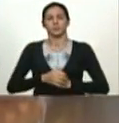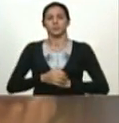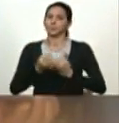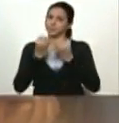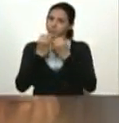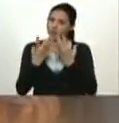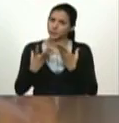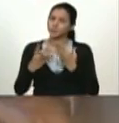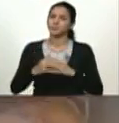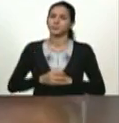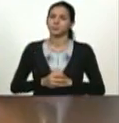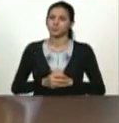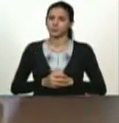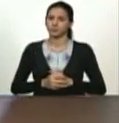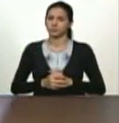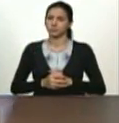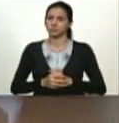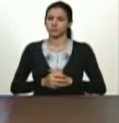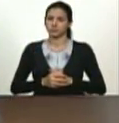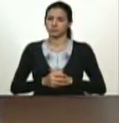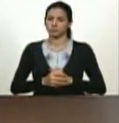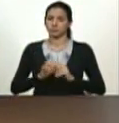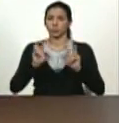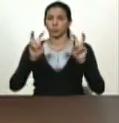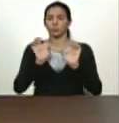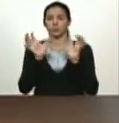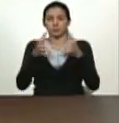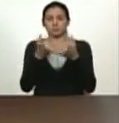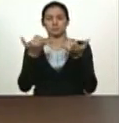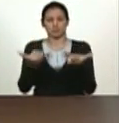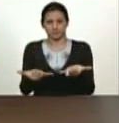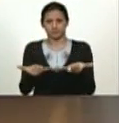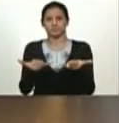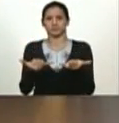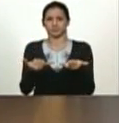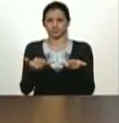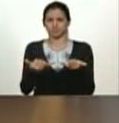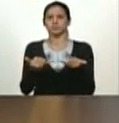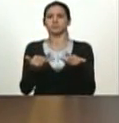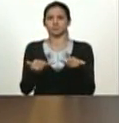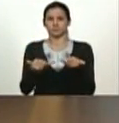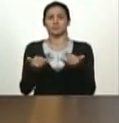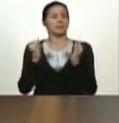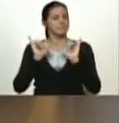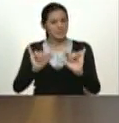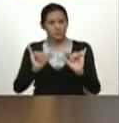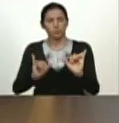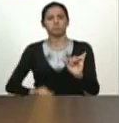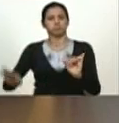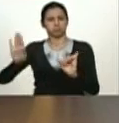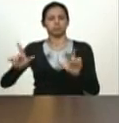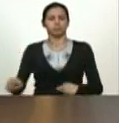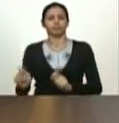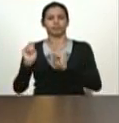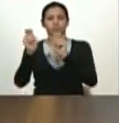bueno, he conformado este equipo que de manera inmediata pasa a instalarse en este Salón Simón Bolívar.